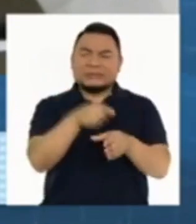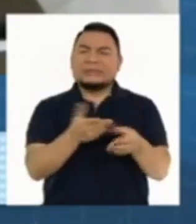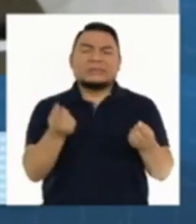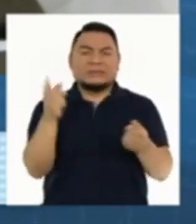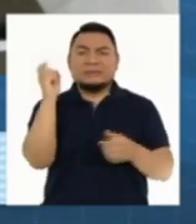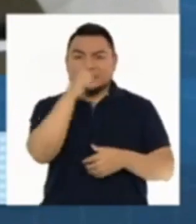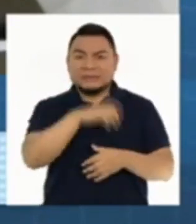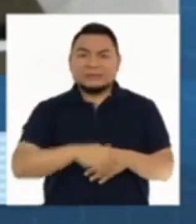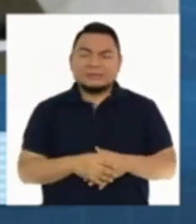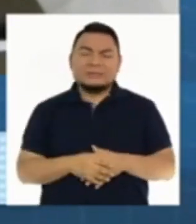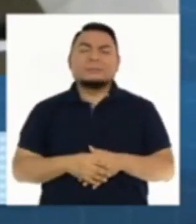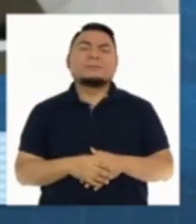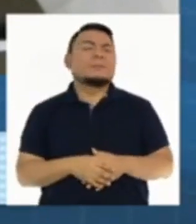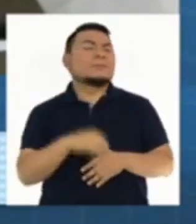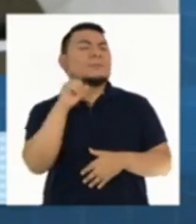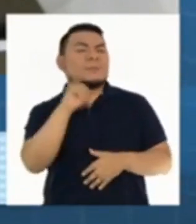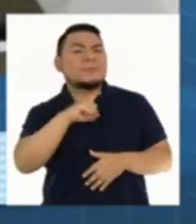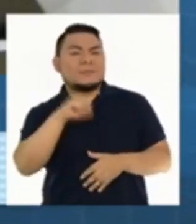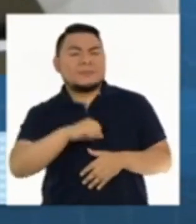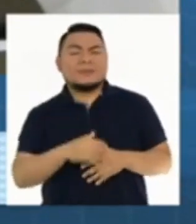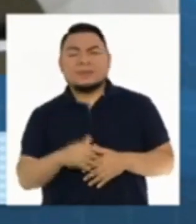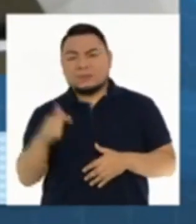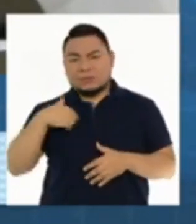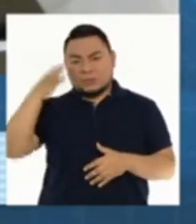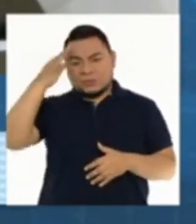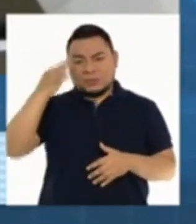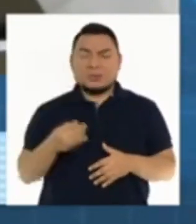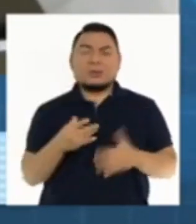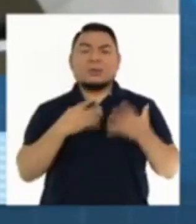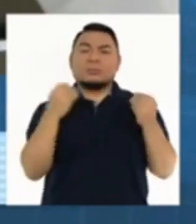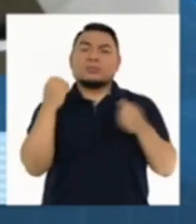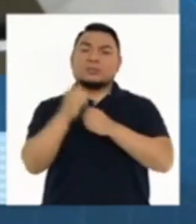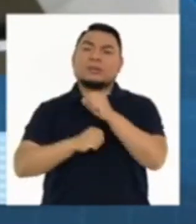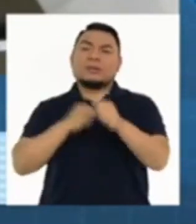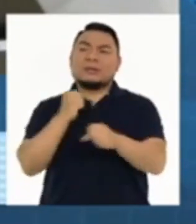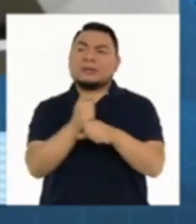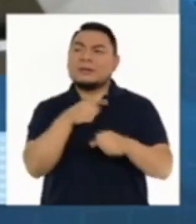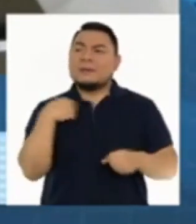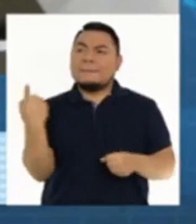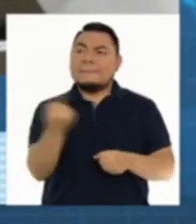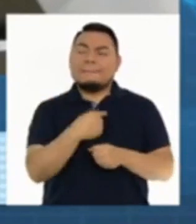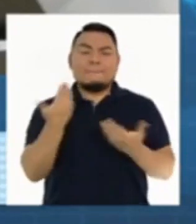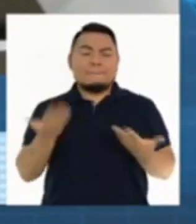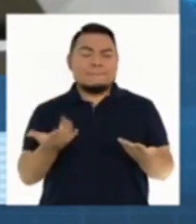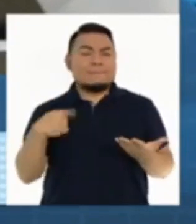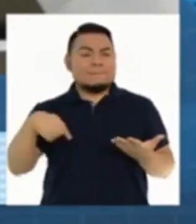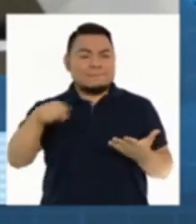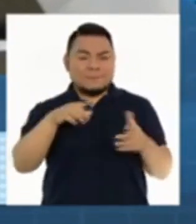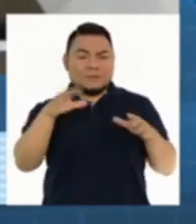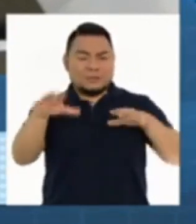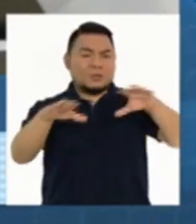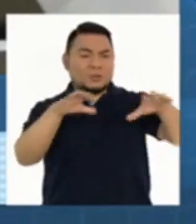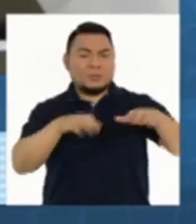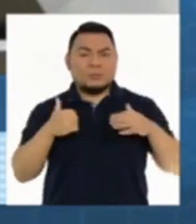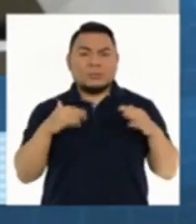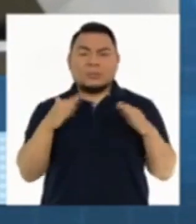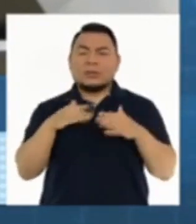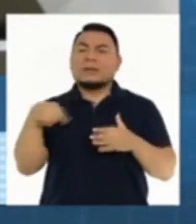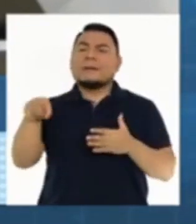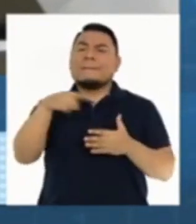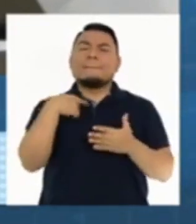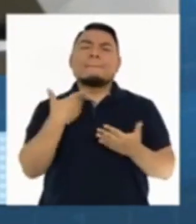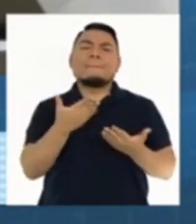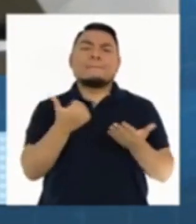Bueno, Paola, yo creo que durante muchos años nosotros de espacios municipales hemos venido